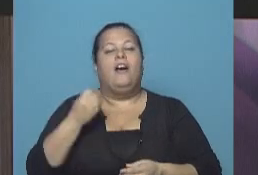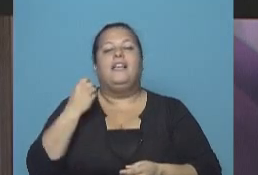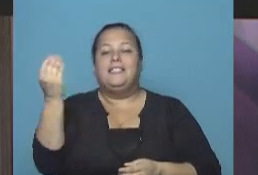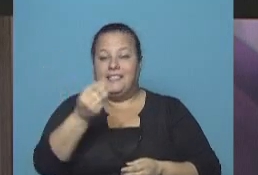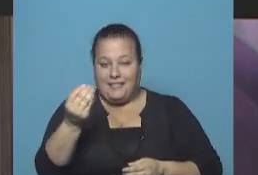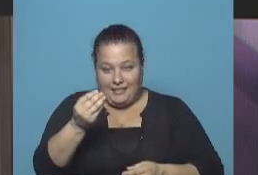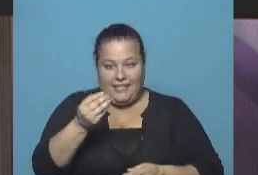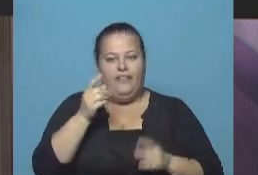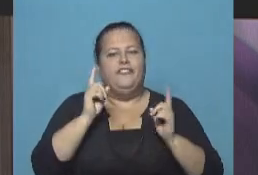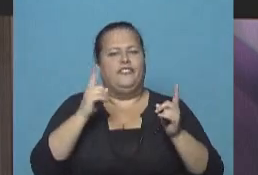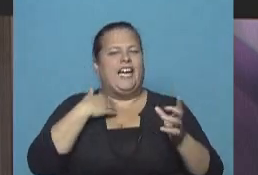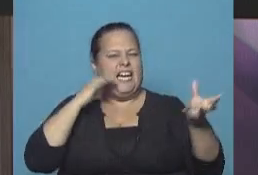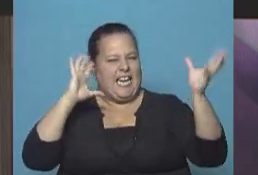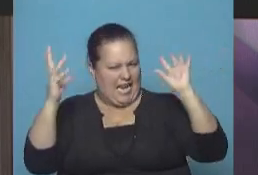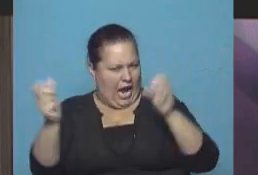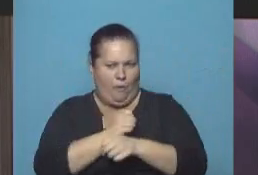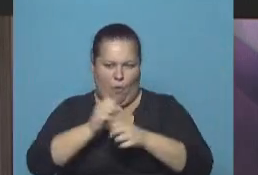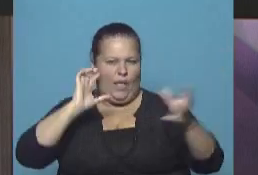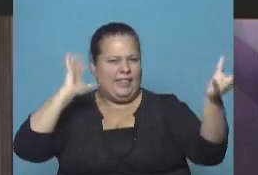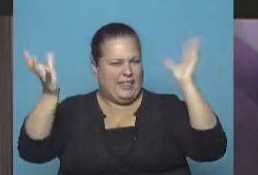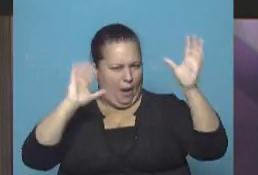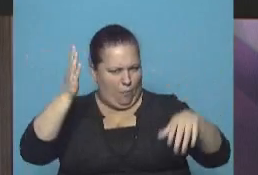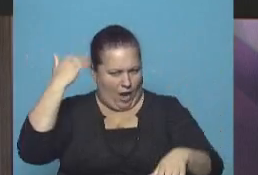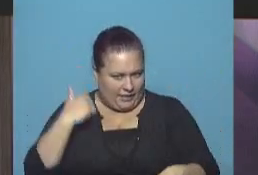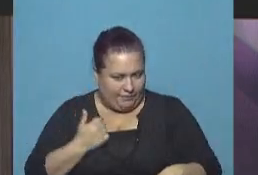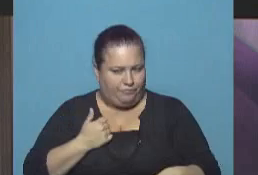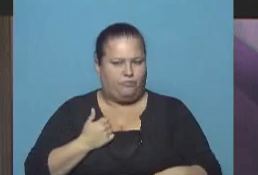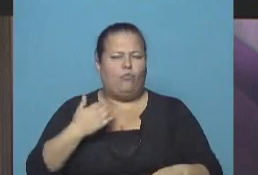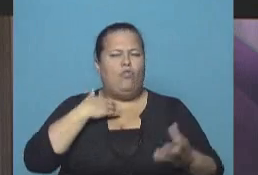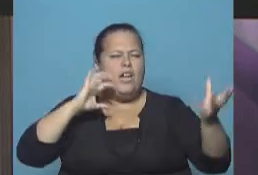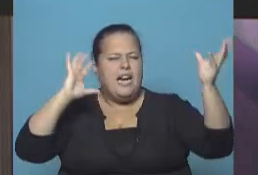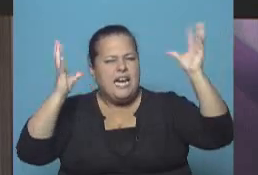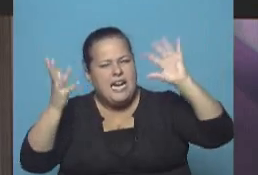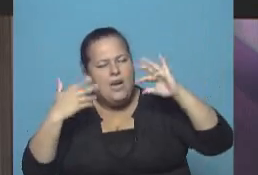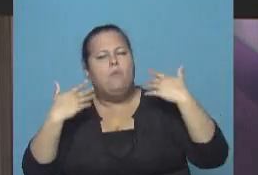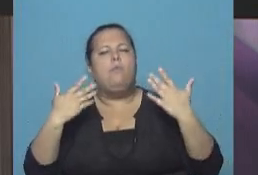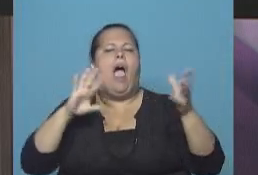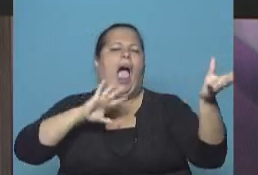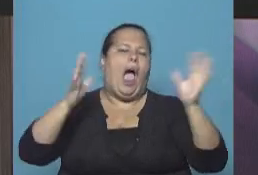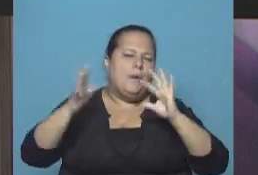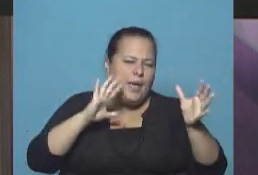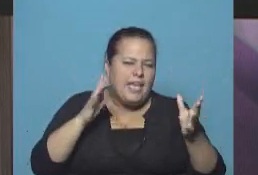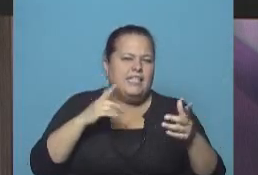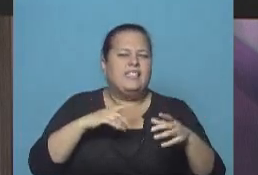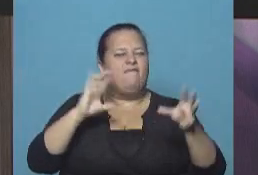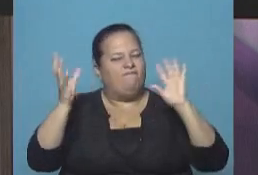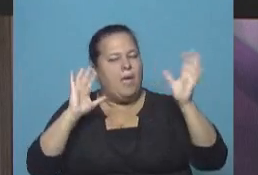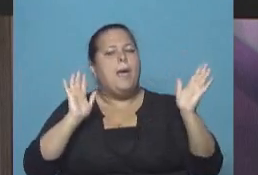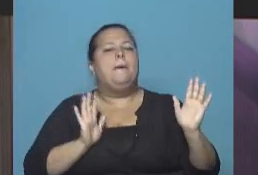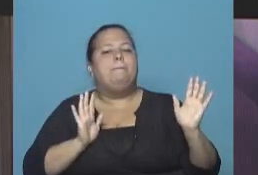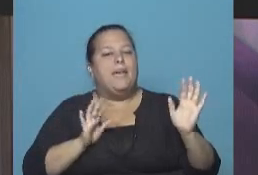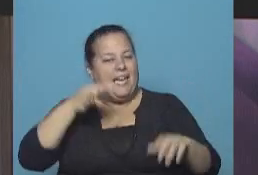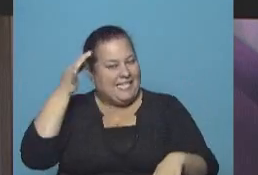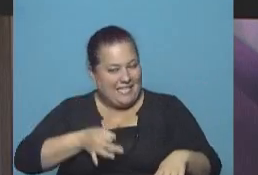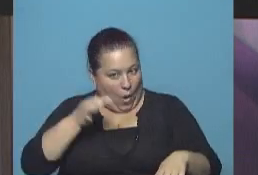el sábado sigue gris, confirmado el pronóstico de ayer. Muy gris o incluso por algún momentito algo de inestabilidad. Pero lo que es